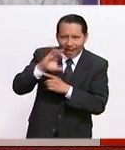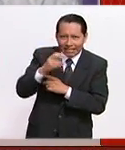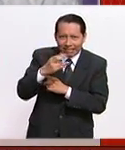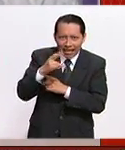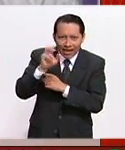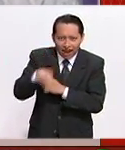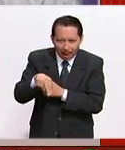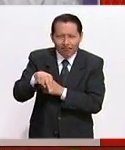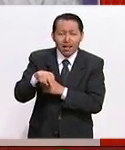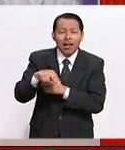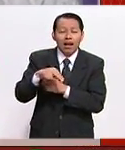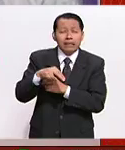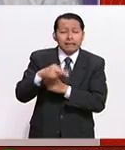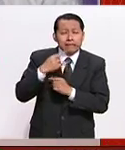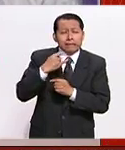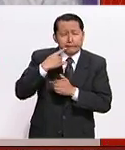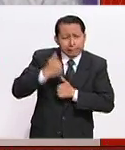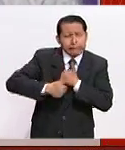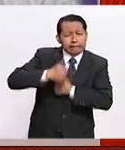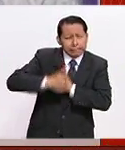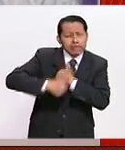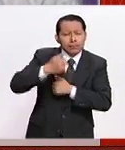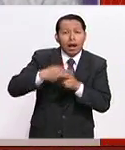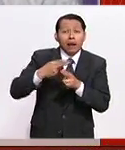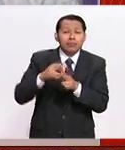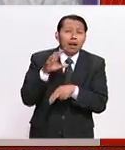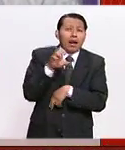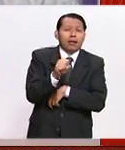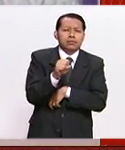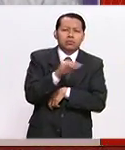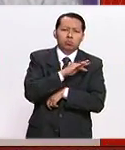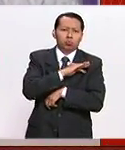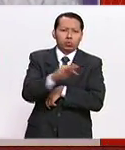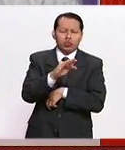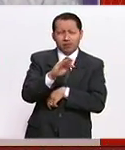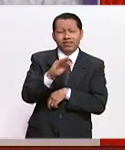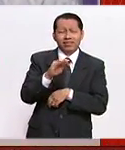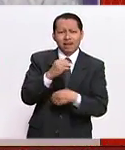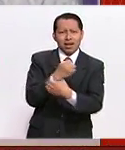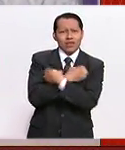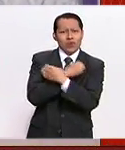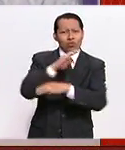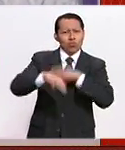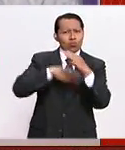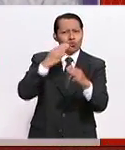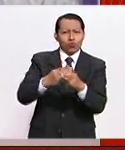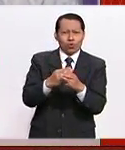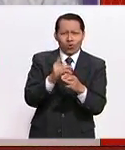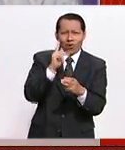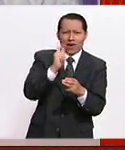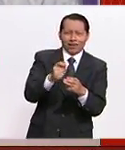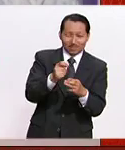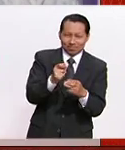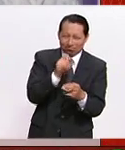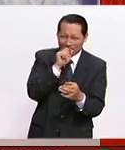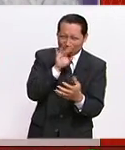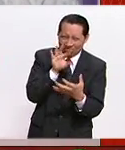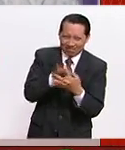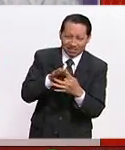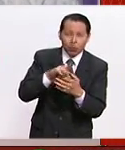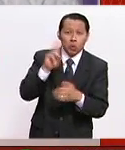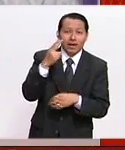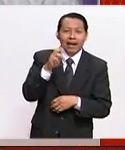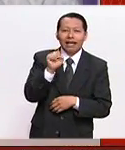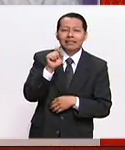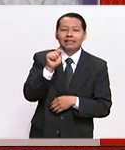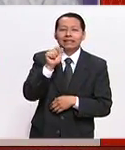hasta alcanzar una de las máximas instituciones de educación en todo el mundo como es precisamente la Universidad